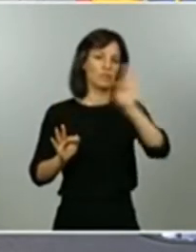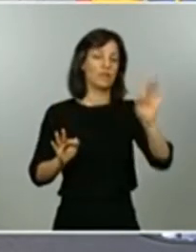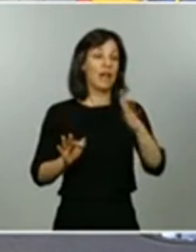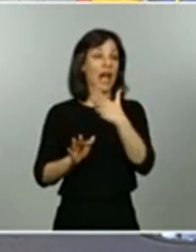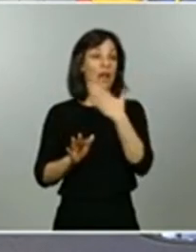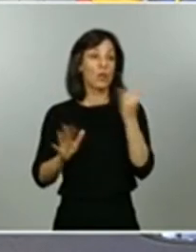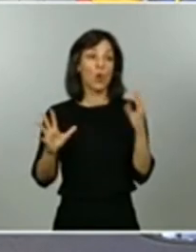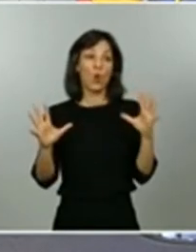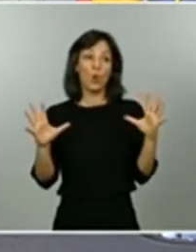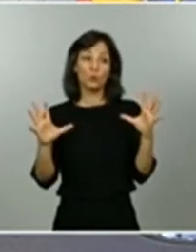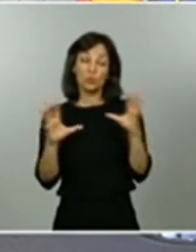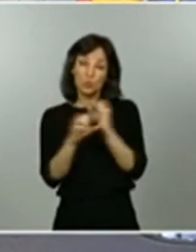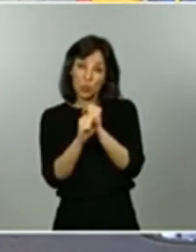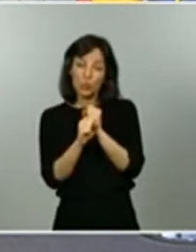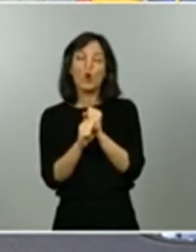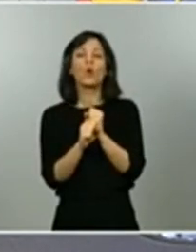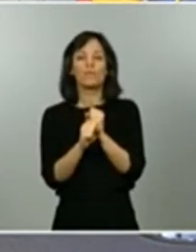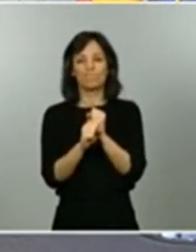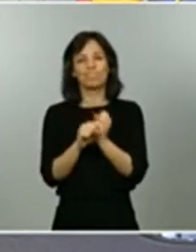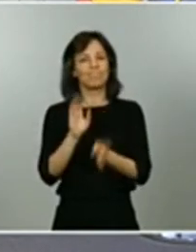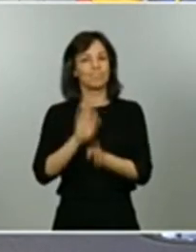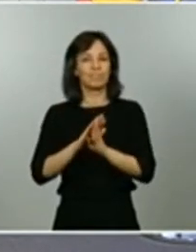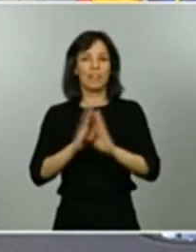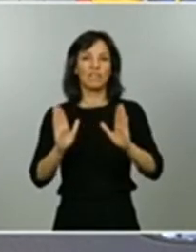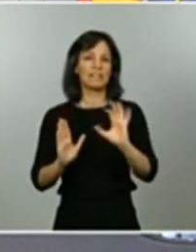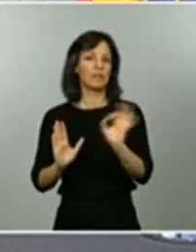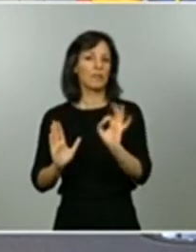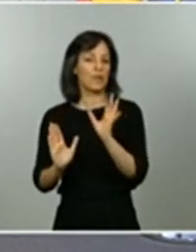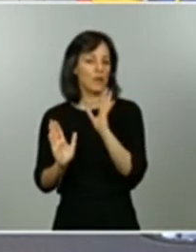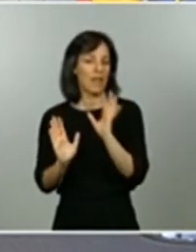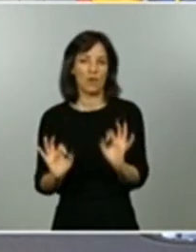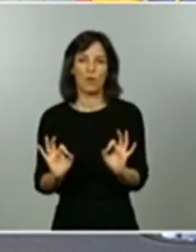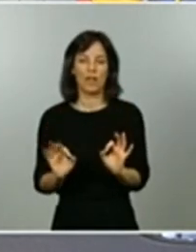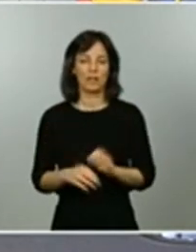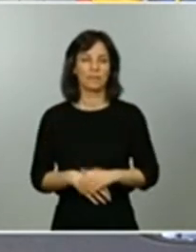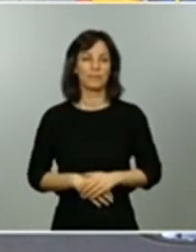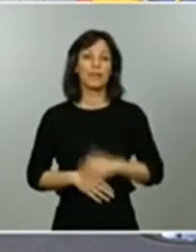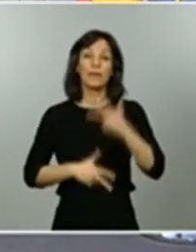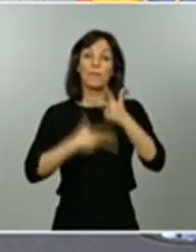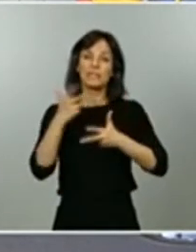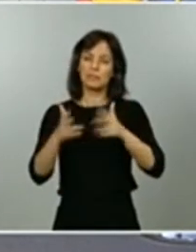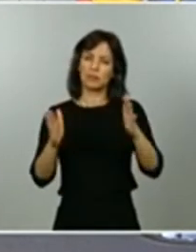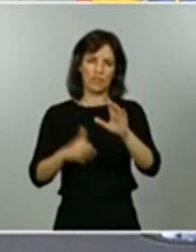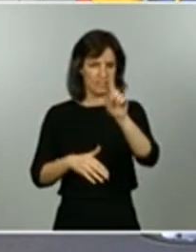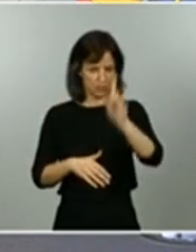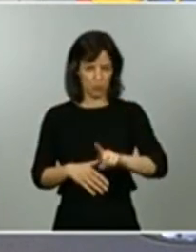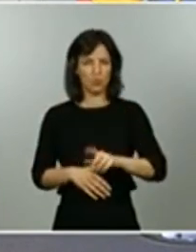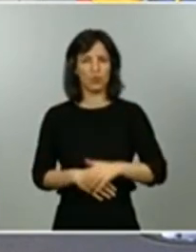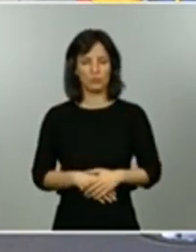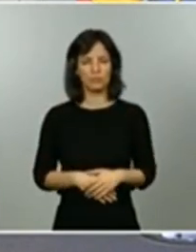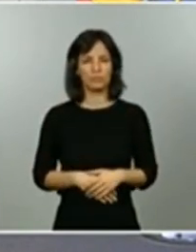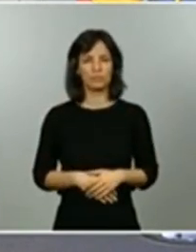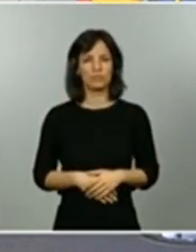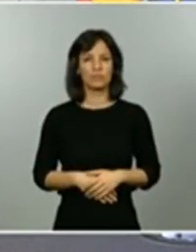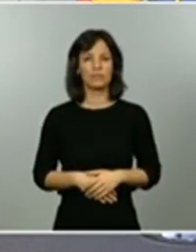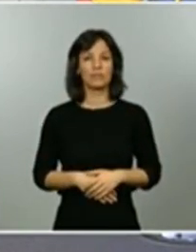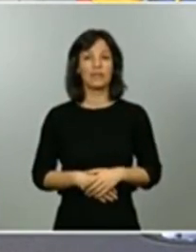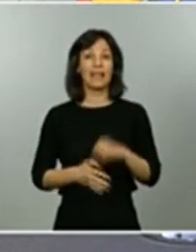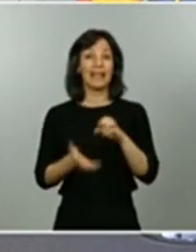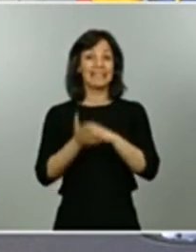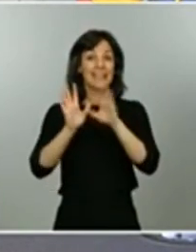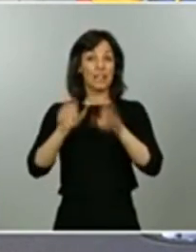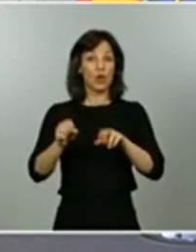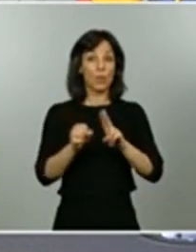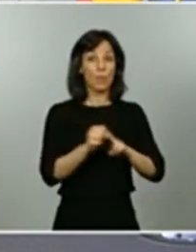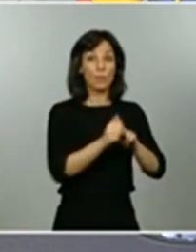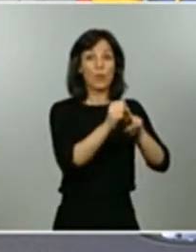aquellos que se mantienen en la fase 0 como decía el País Vasco pasa a la fase 1 en Castilla y León ninguna provincia pasa a